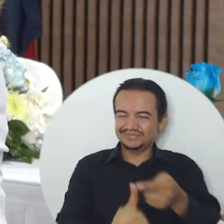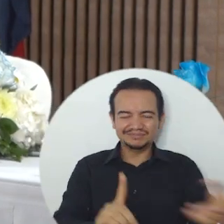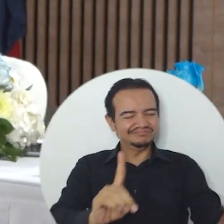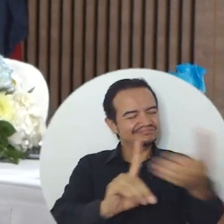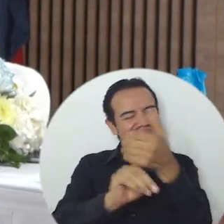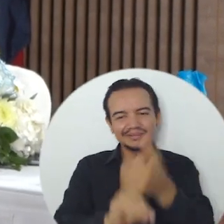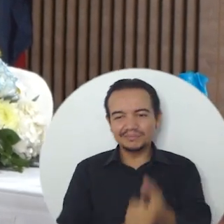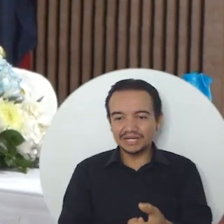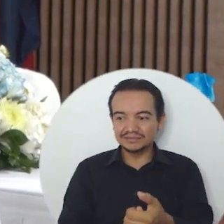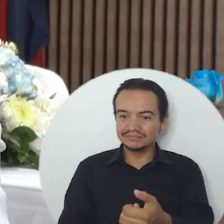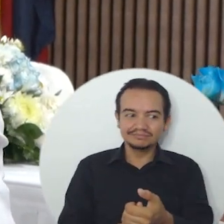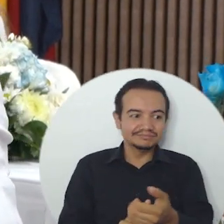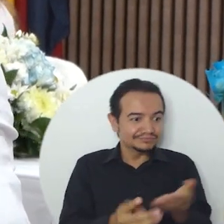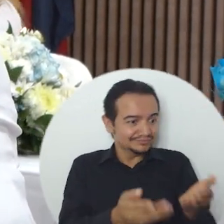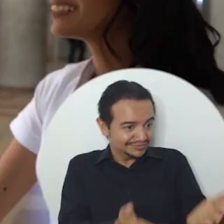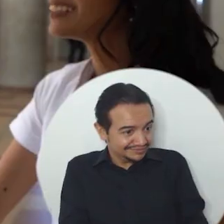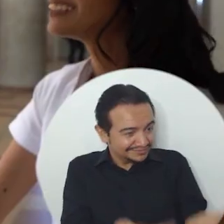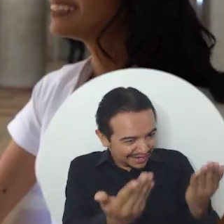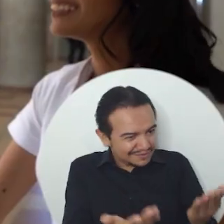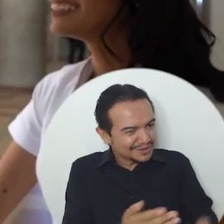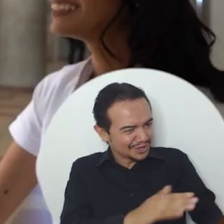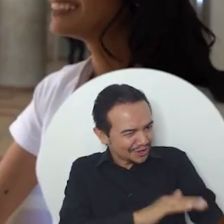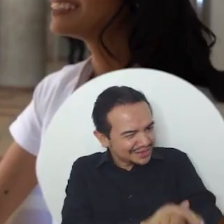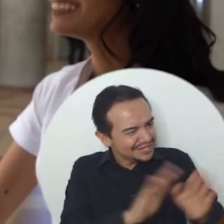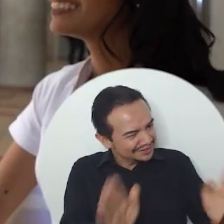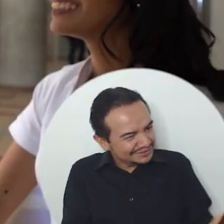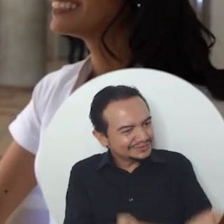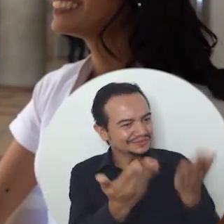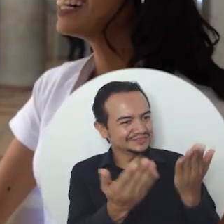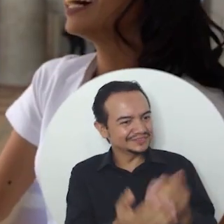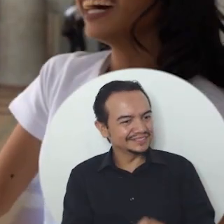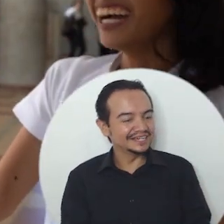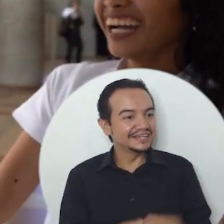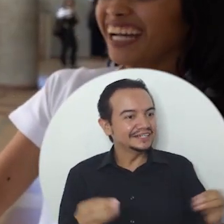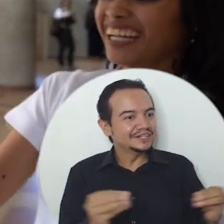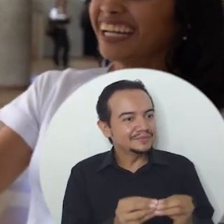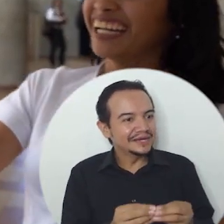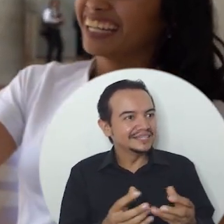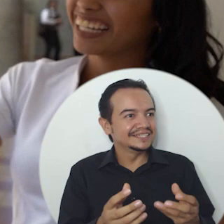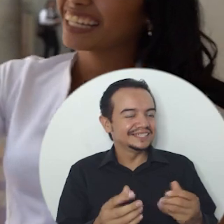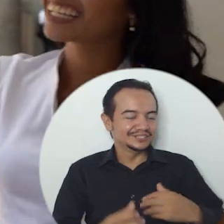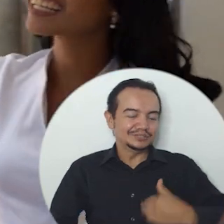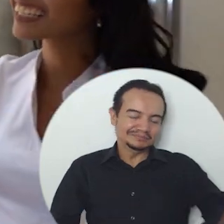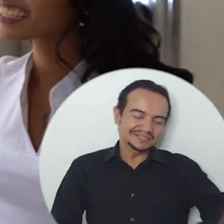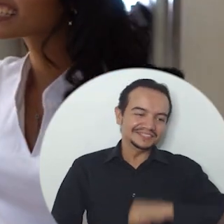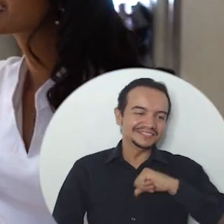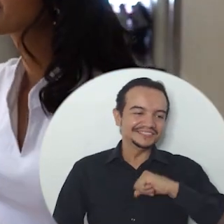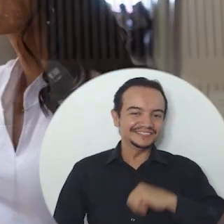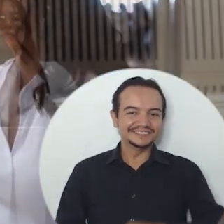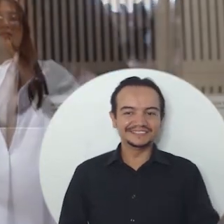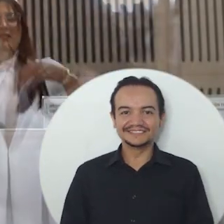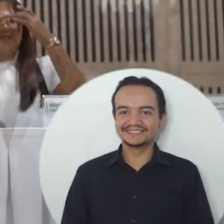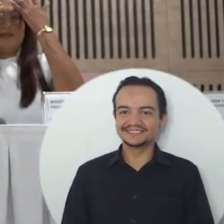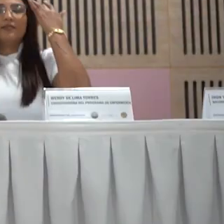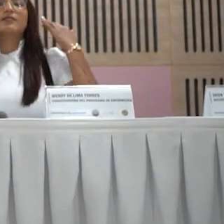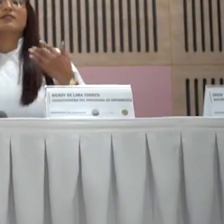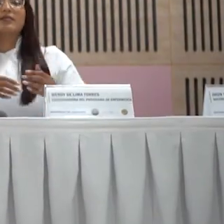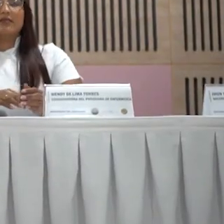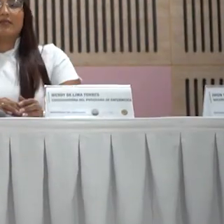más. Muy bien, que sigue así avanzando más, y con mucho orgullo.